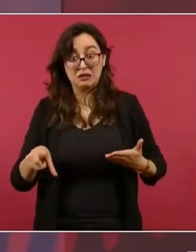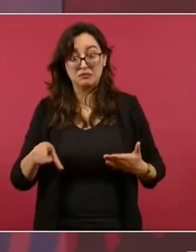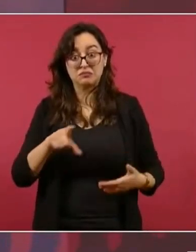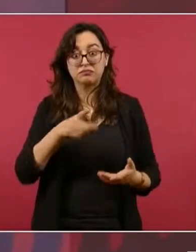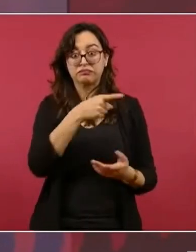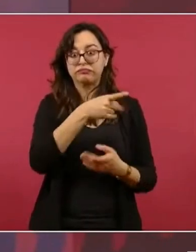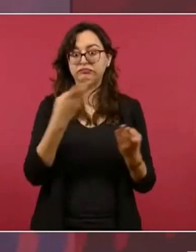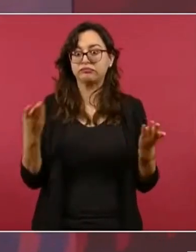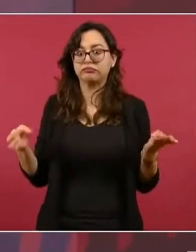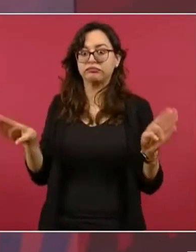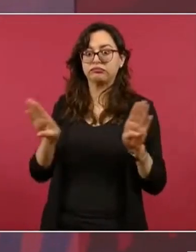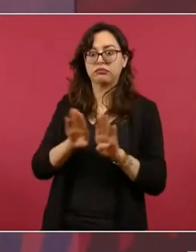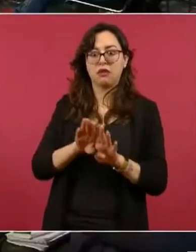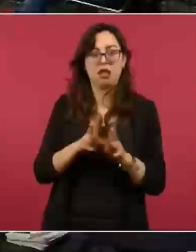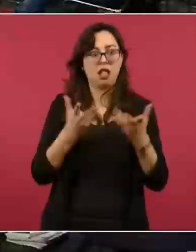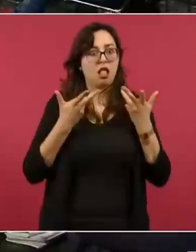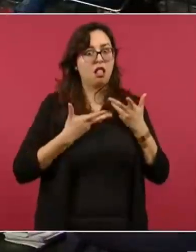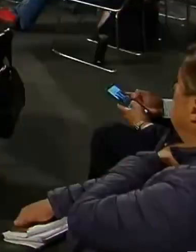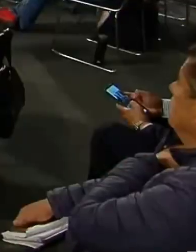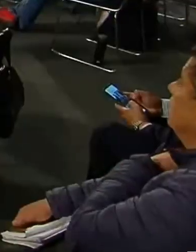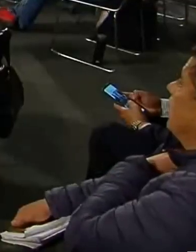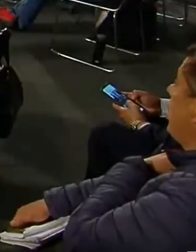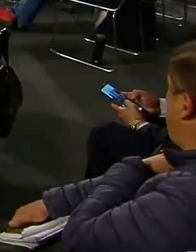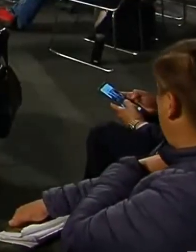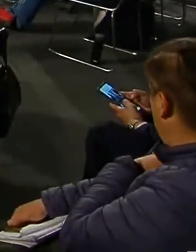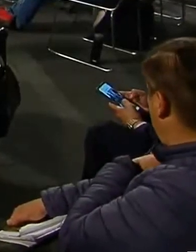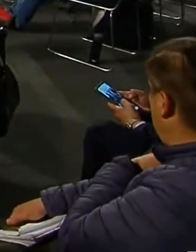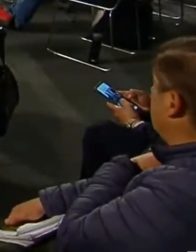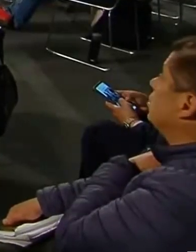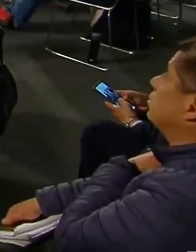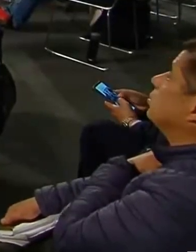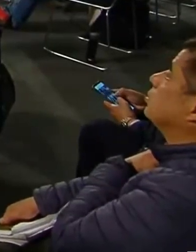su dinero.